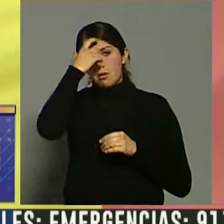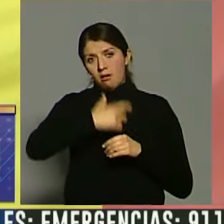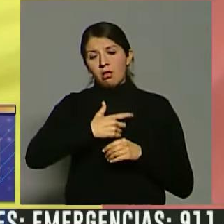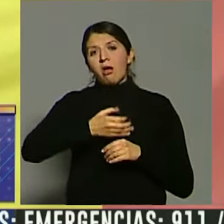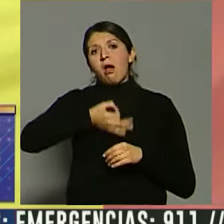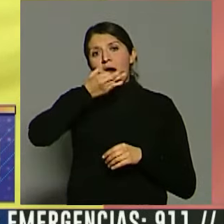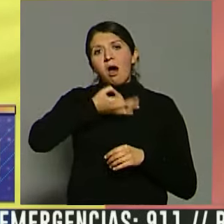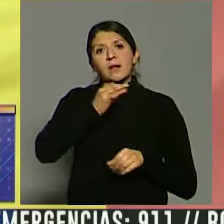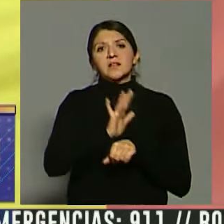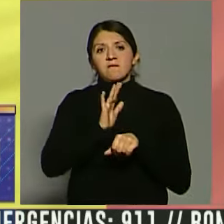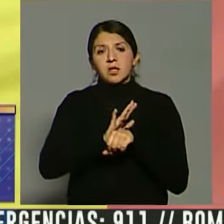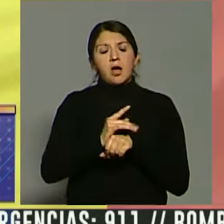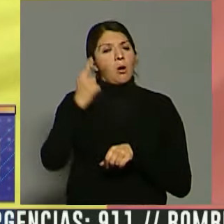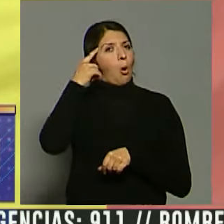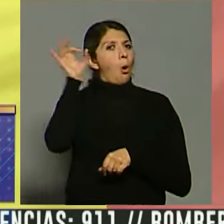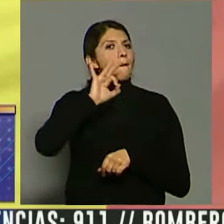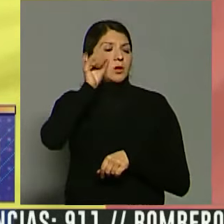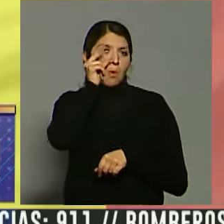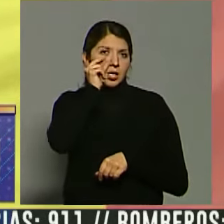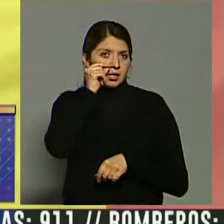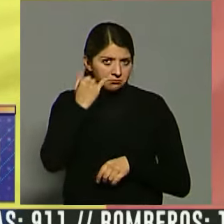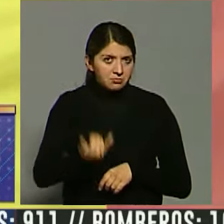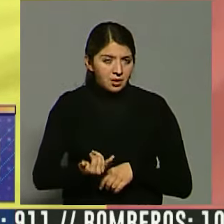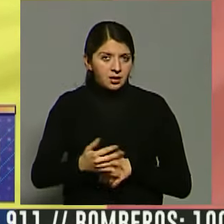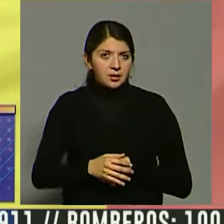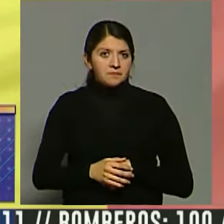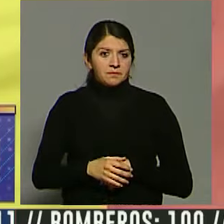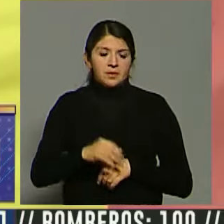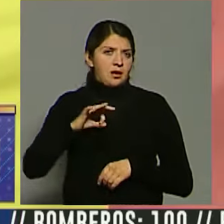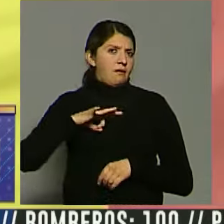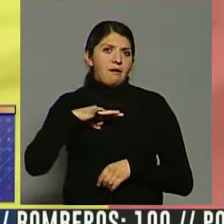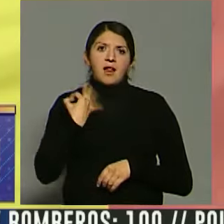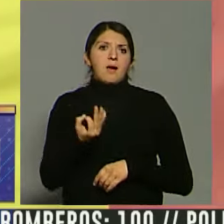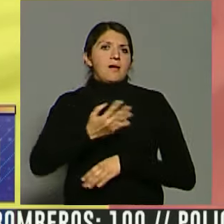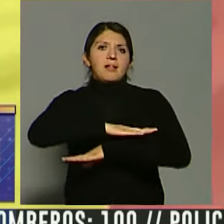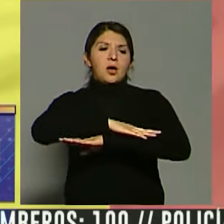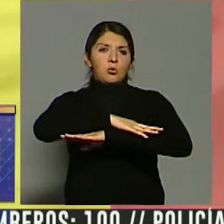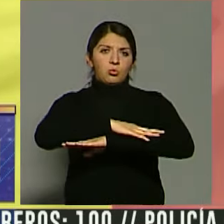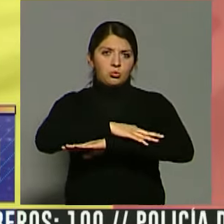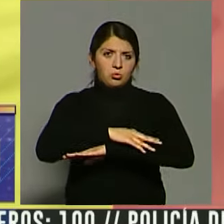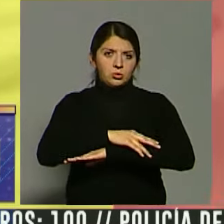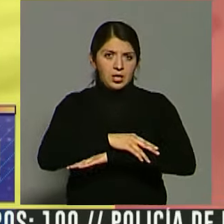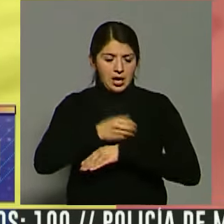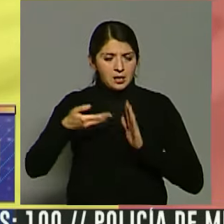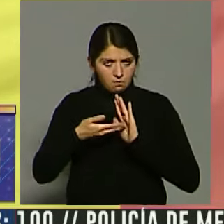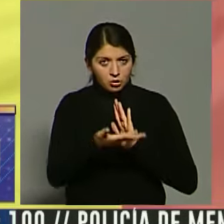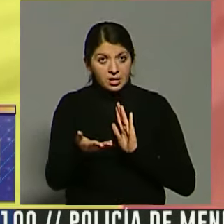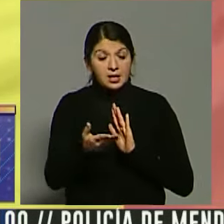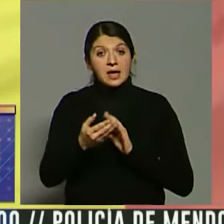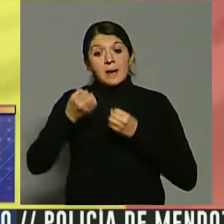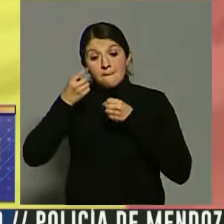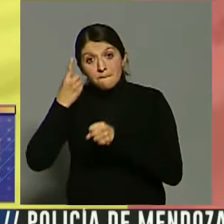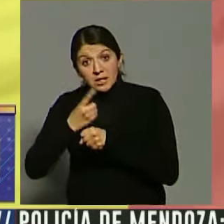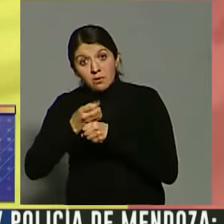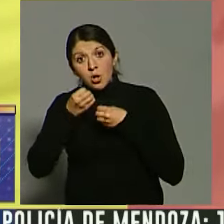posicionamiento político al respecto, en todo tipo de vivencia. Entonces, arrancar desde el lenguaje me parece que es una